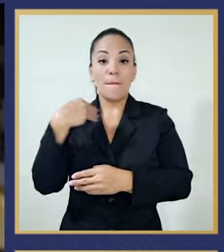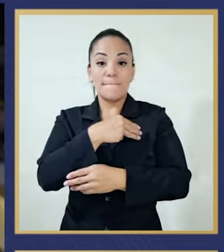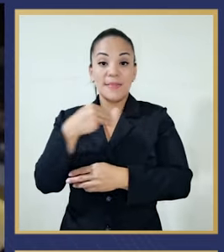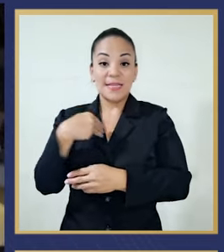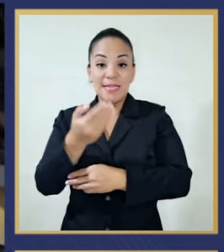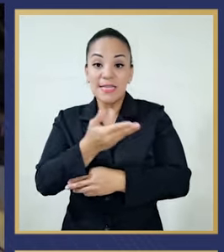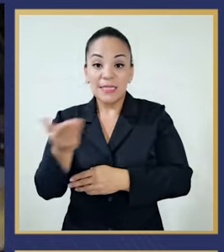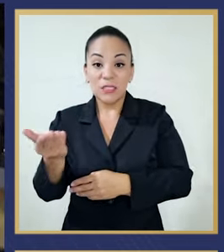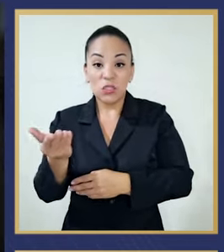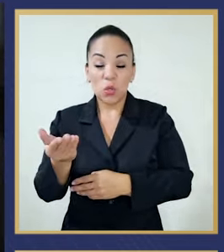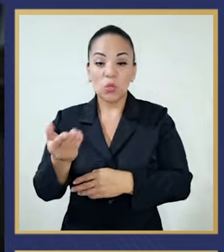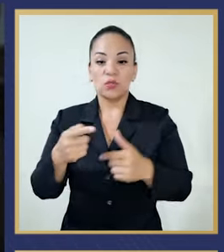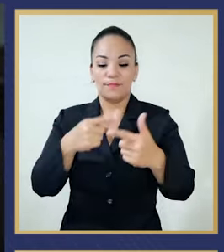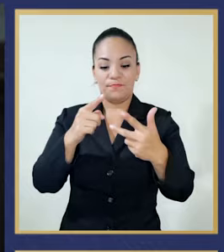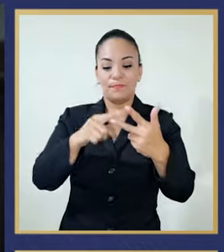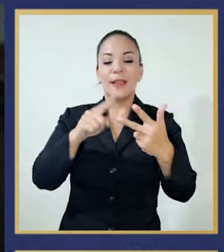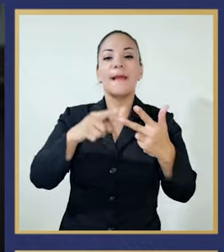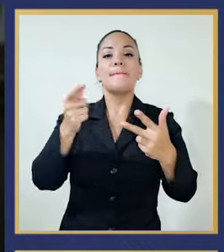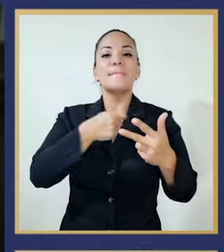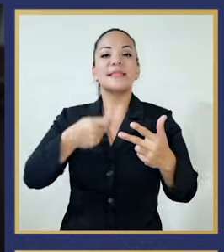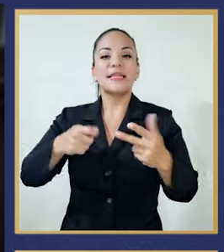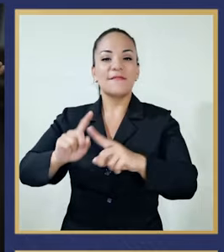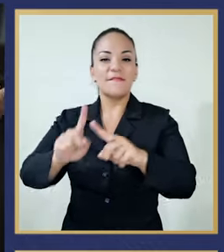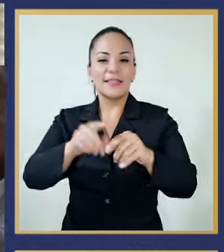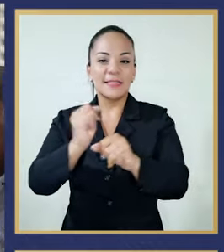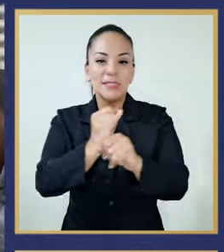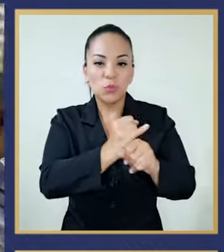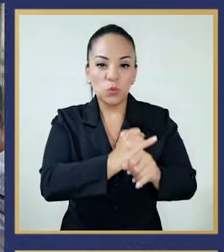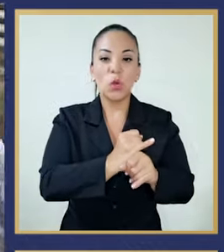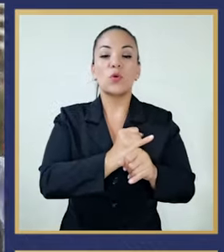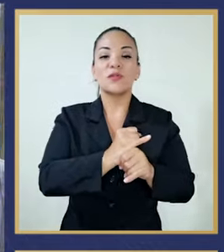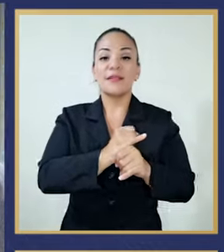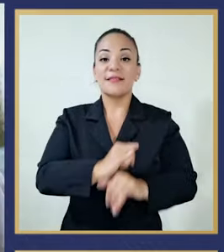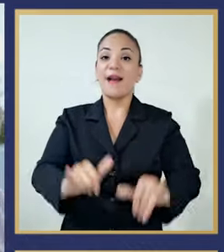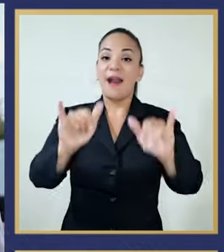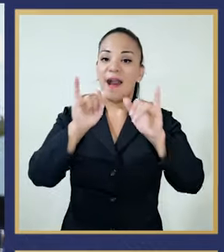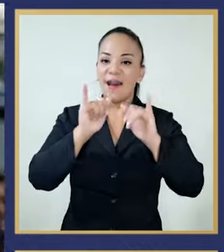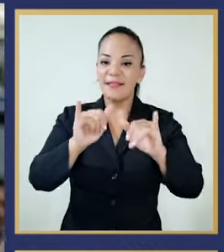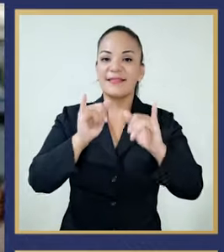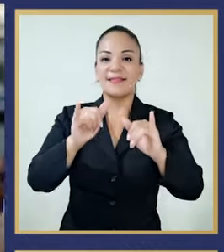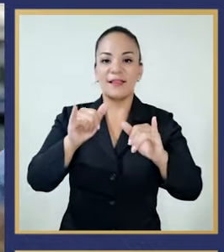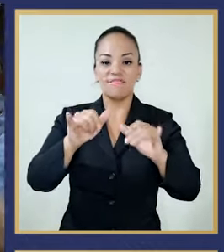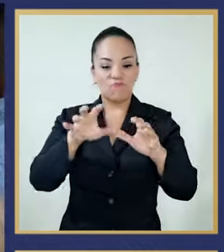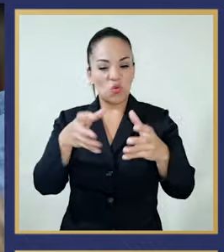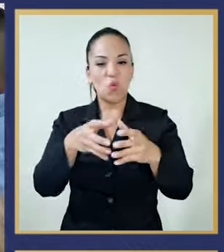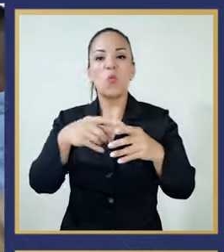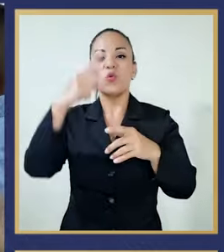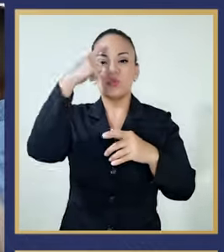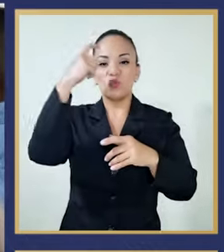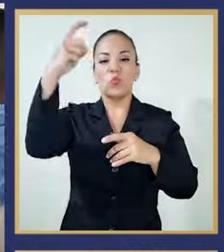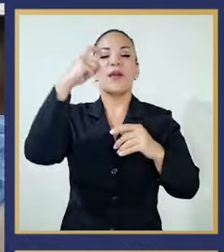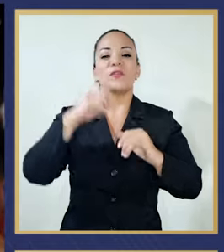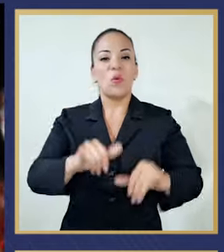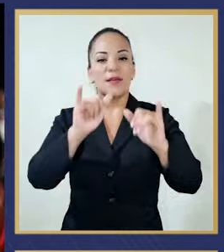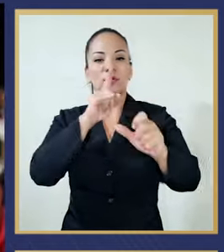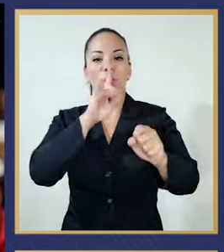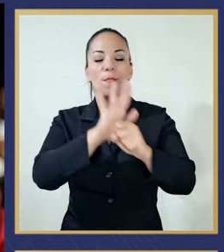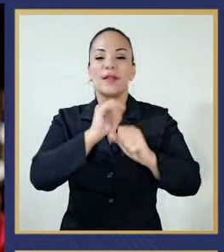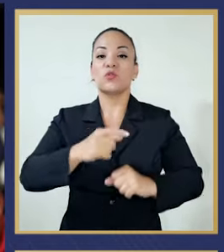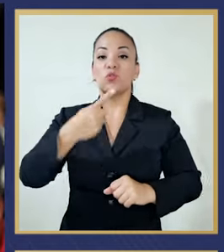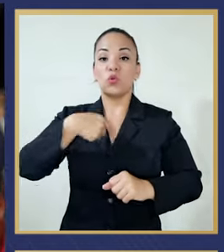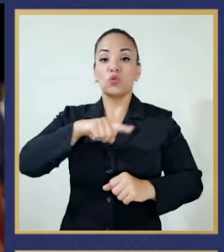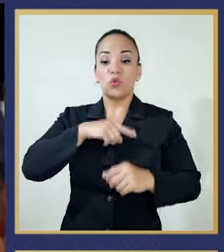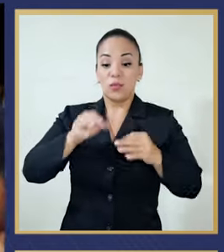de los ministros, presidentes, ejecutivos. Ese fue nuestro sueño cuando